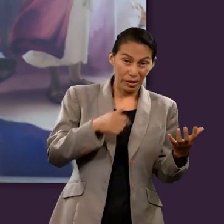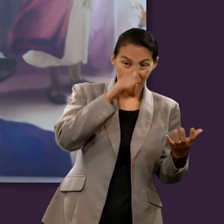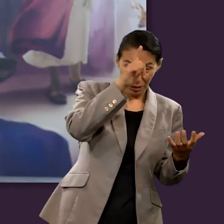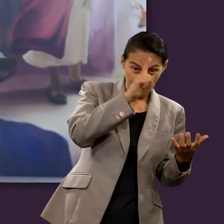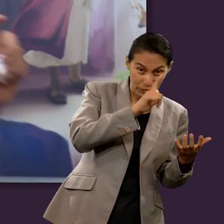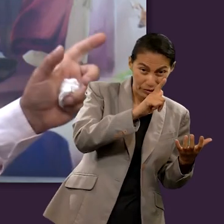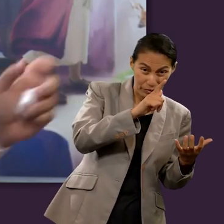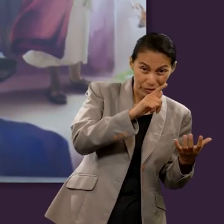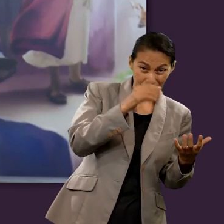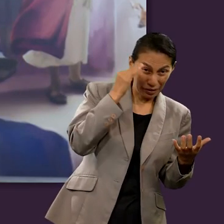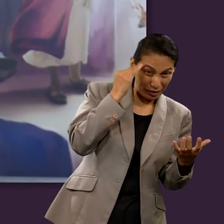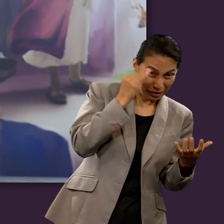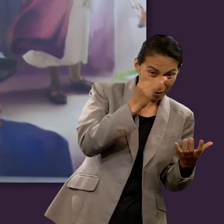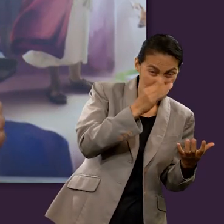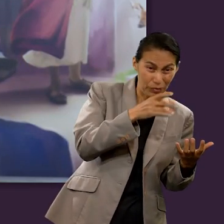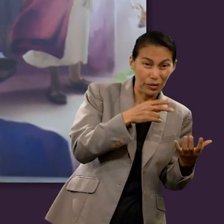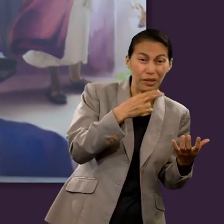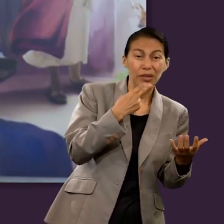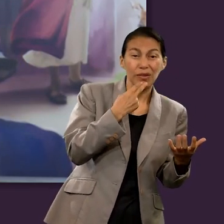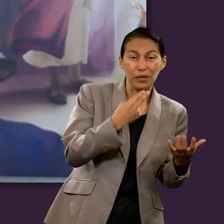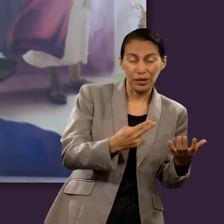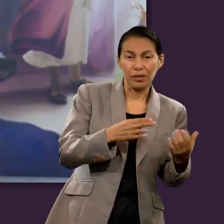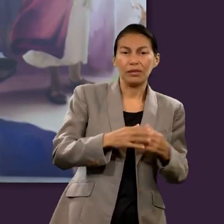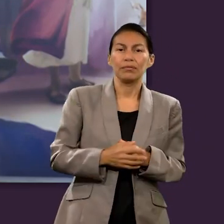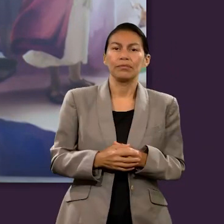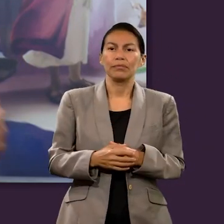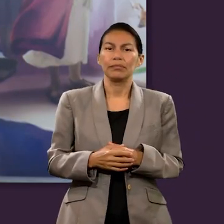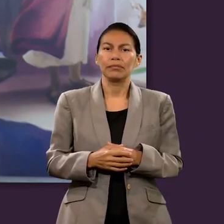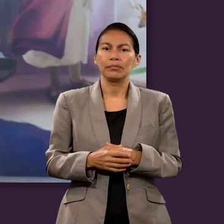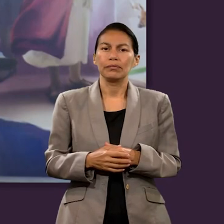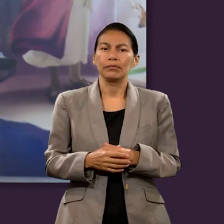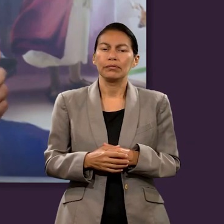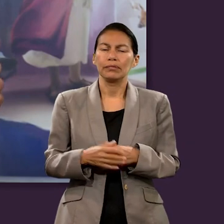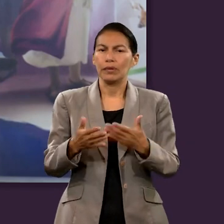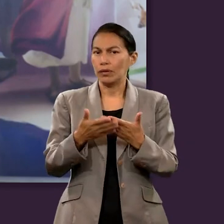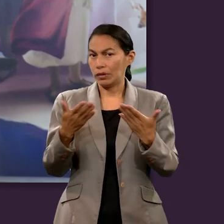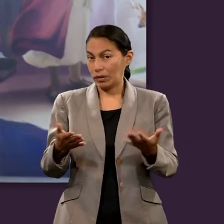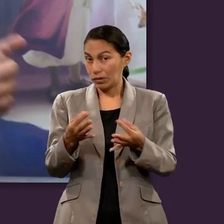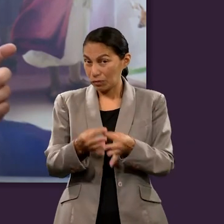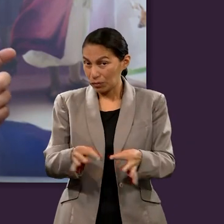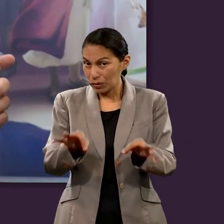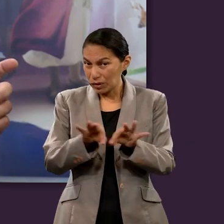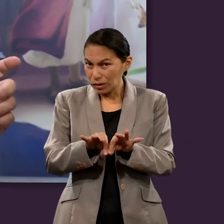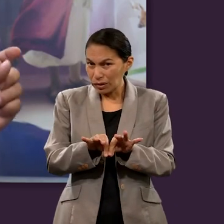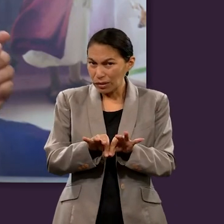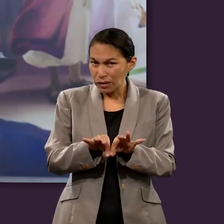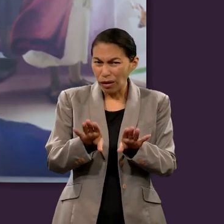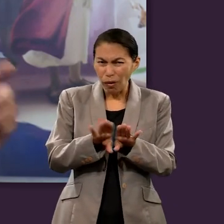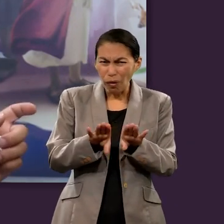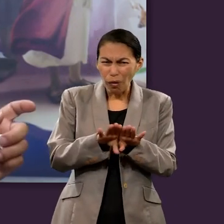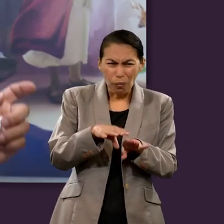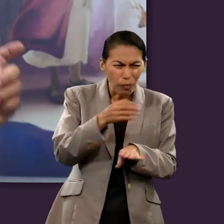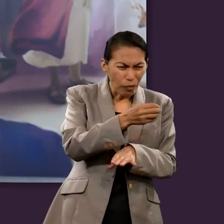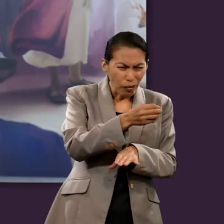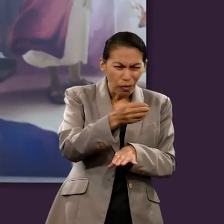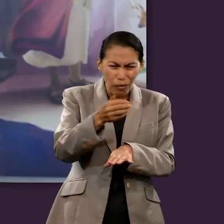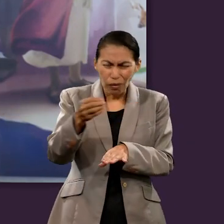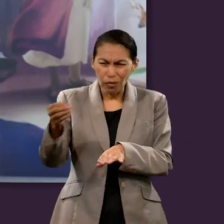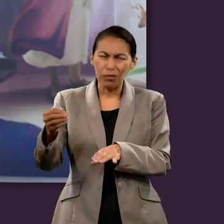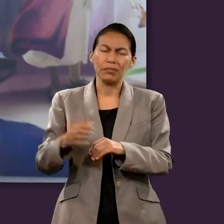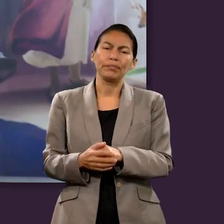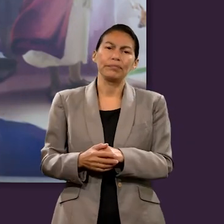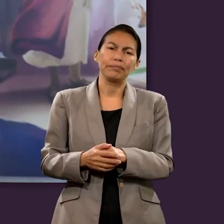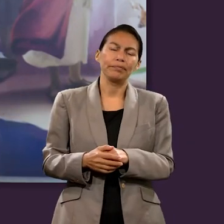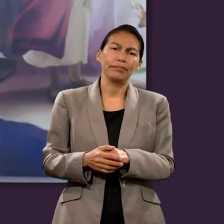espíritus encarcelados de tiempo de Noé. Ahora, es importante cómo lo ponemos en el